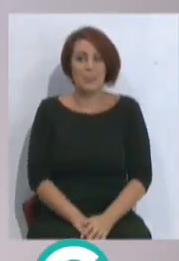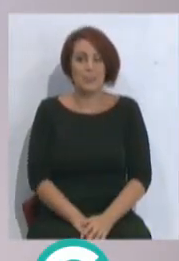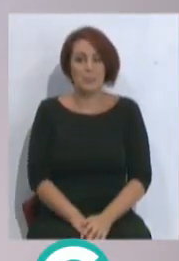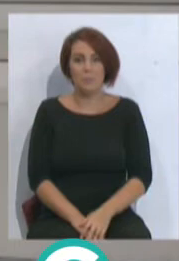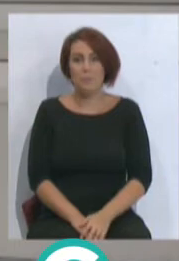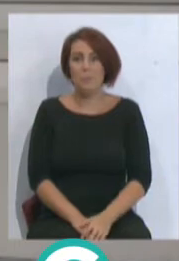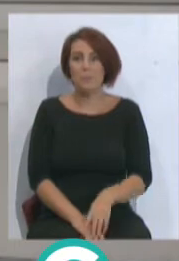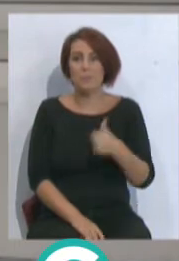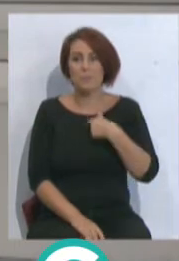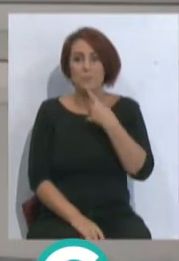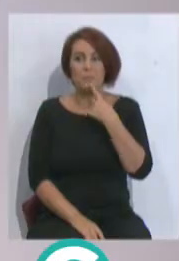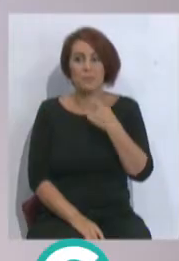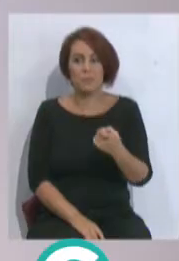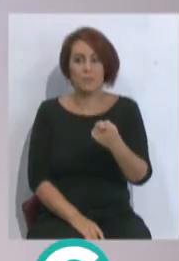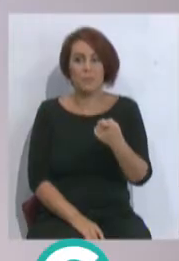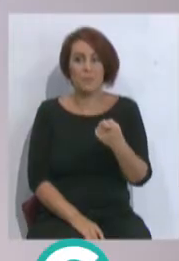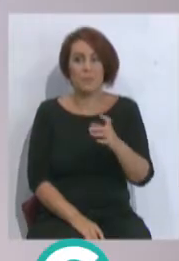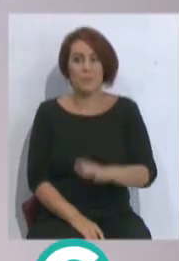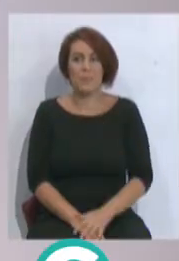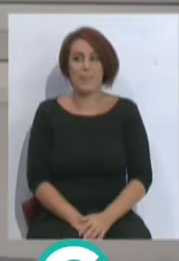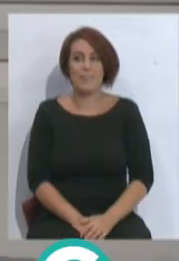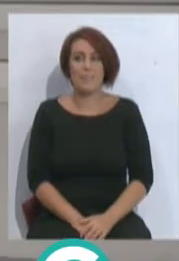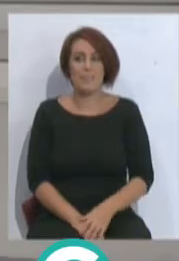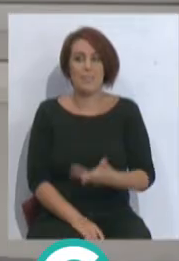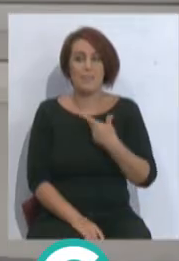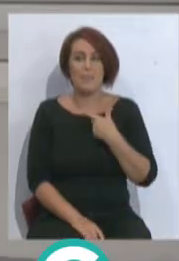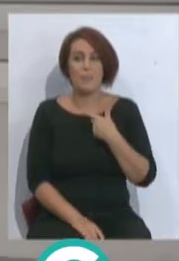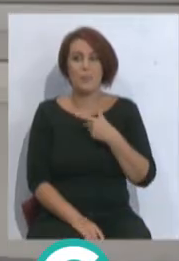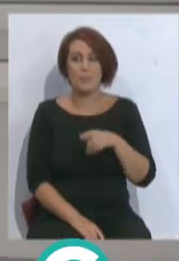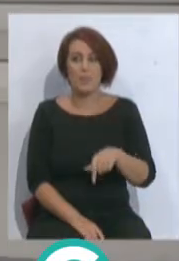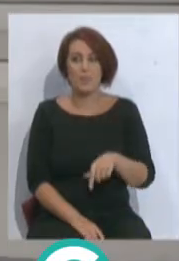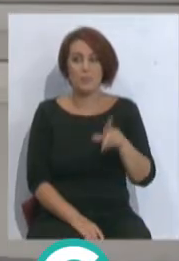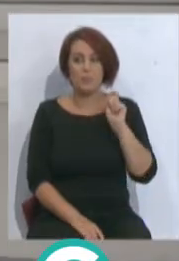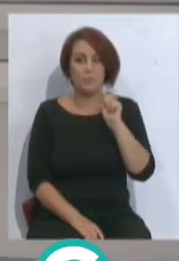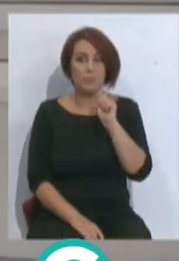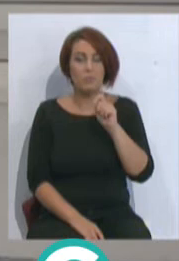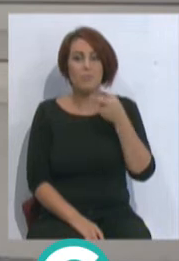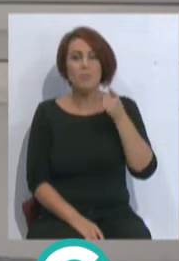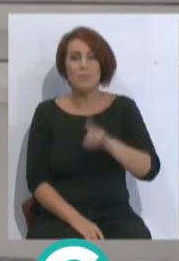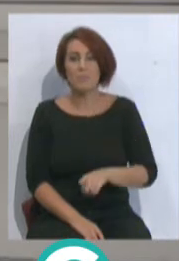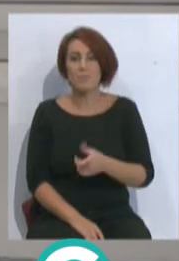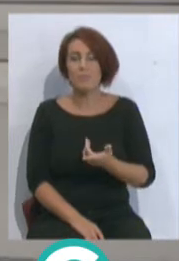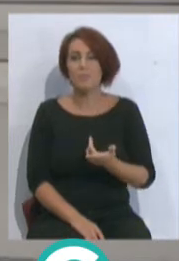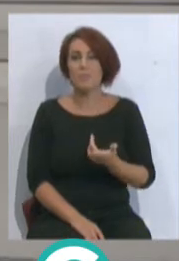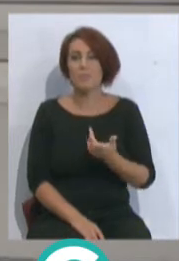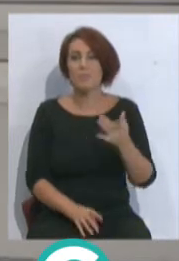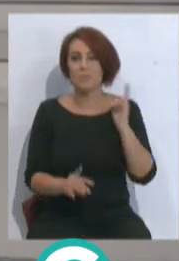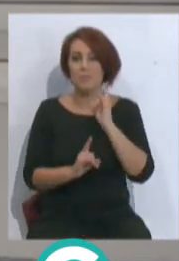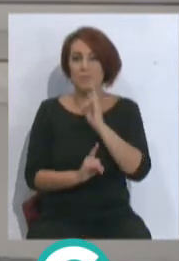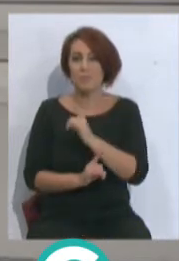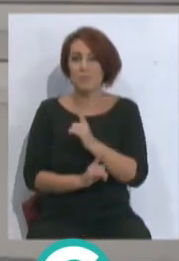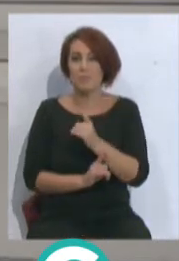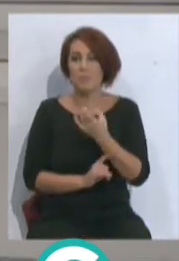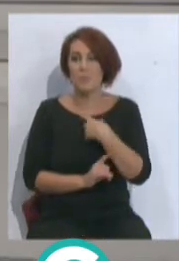Hoy va con su trabajo el mantel de la cuerdecita, Hasta lo en corto. Hemos estado a punto también de haber llamado a